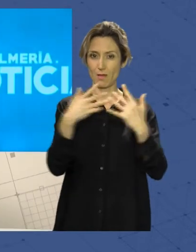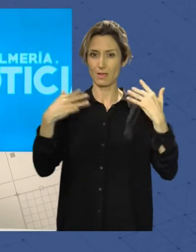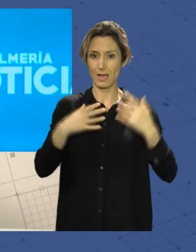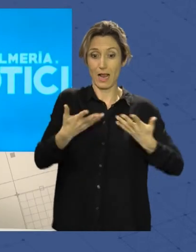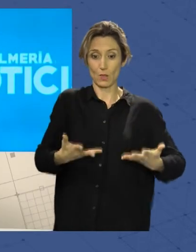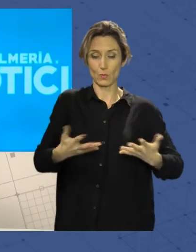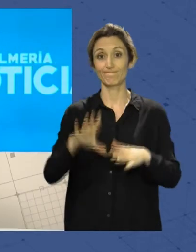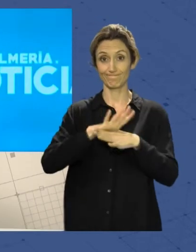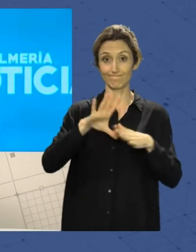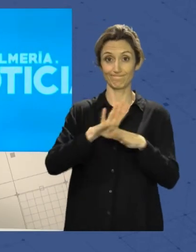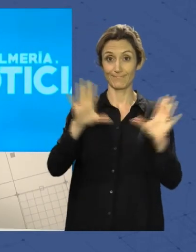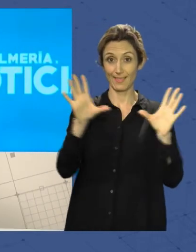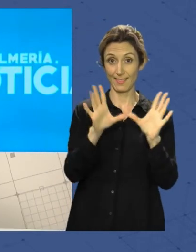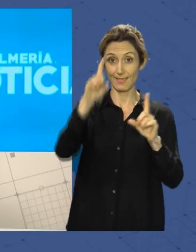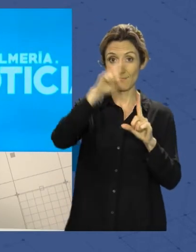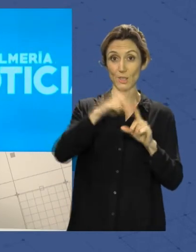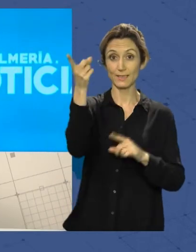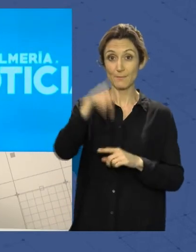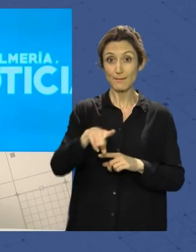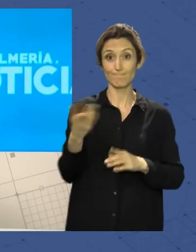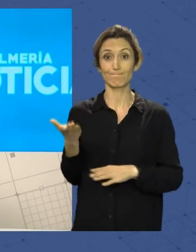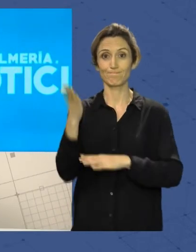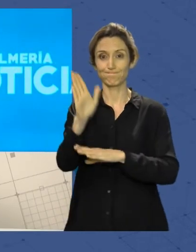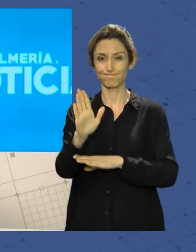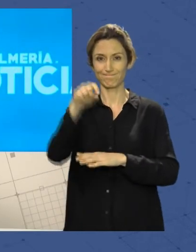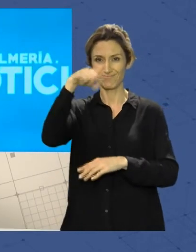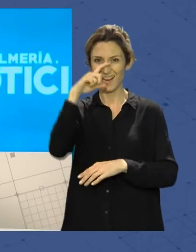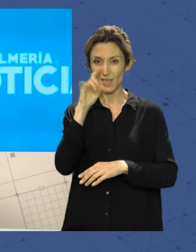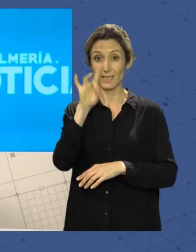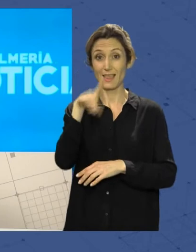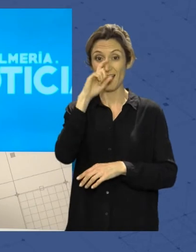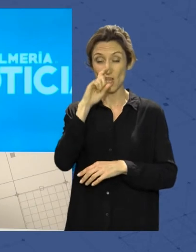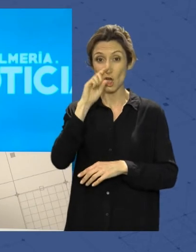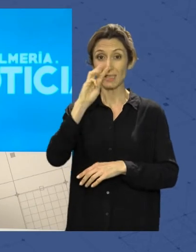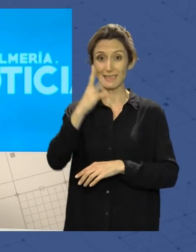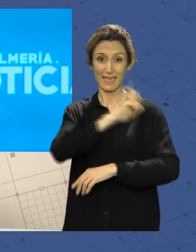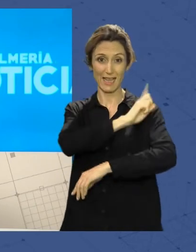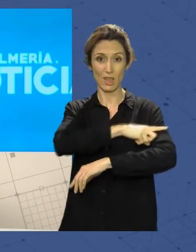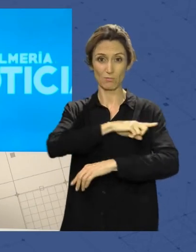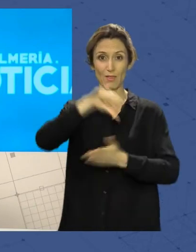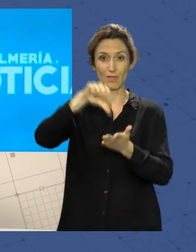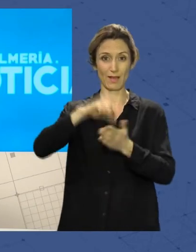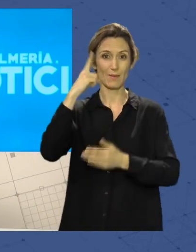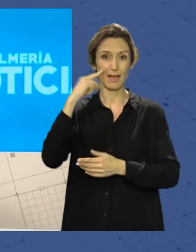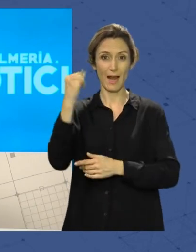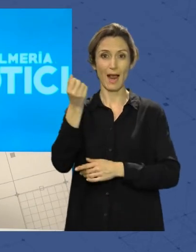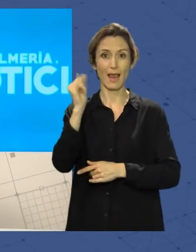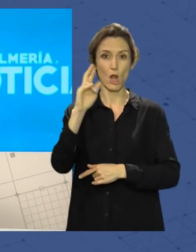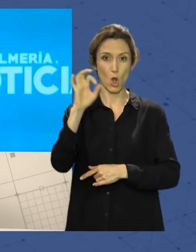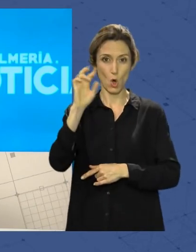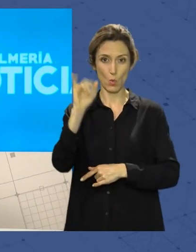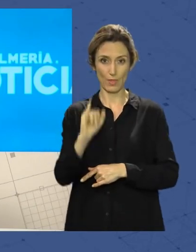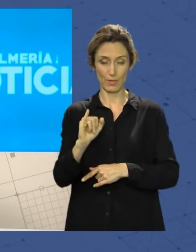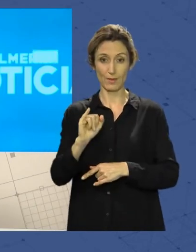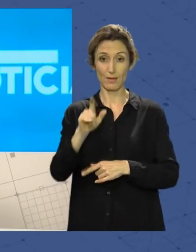Un martes 10 de mayo en el que también se presentaba la edición número 15 del triatlón Ciudad de Almería Jairo Ruiz, en el que tomarán